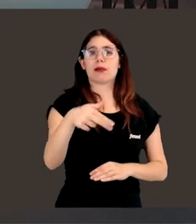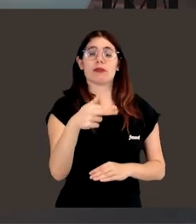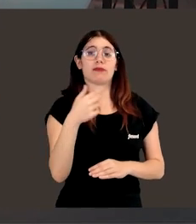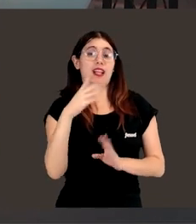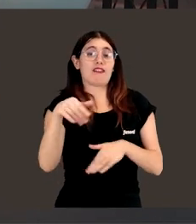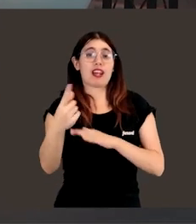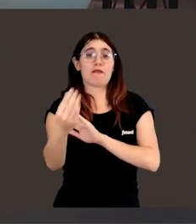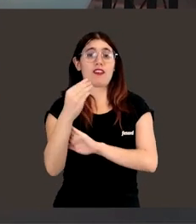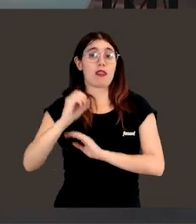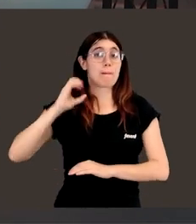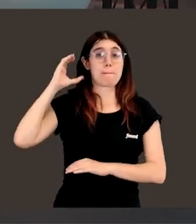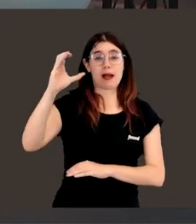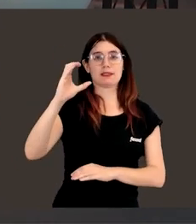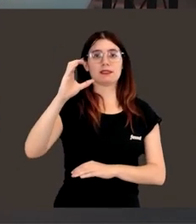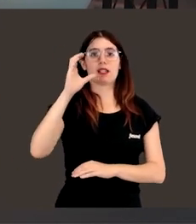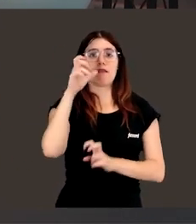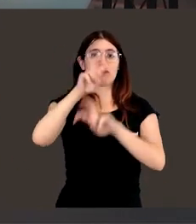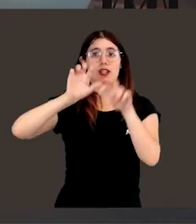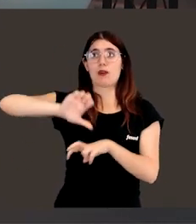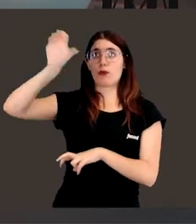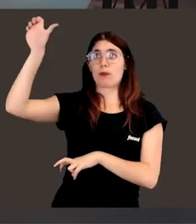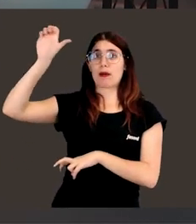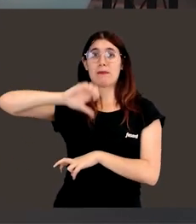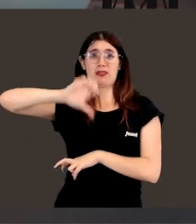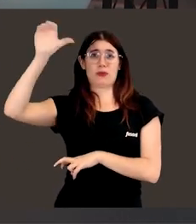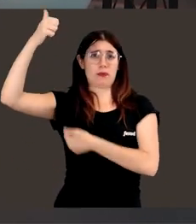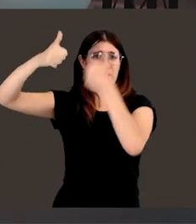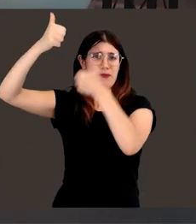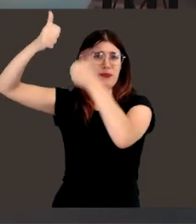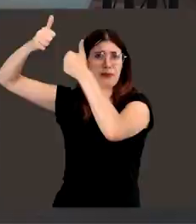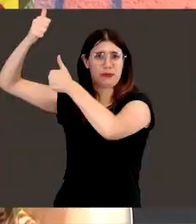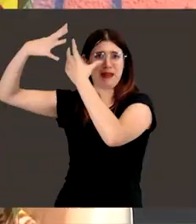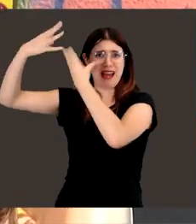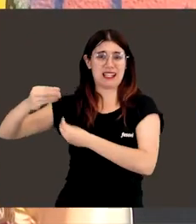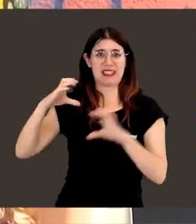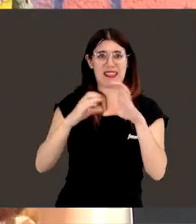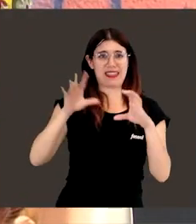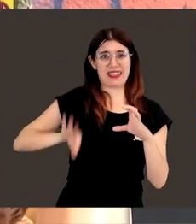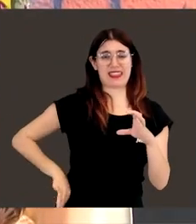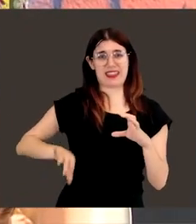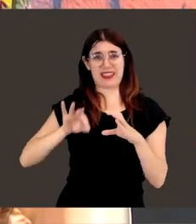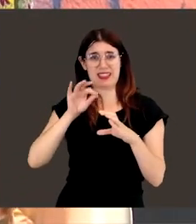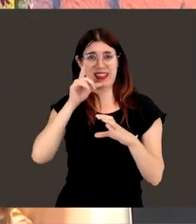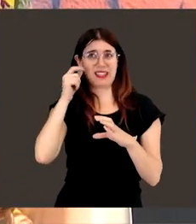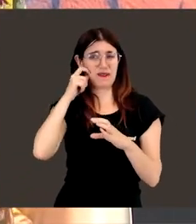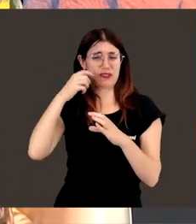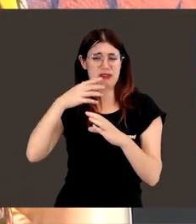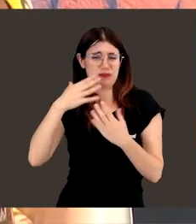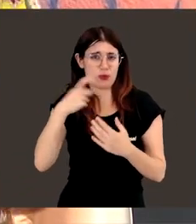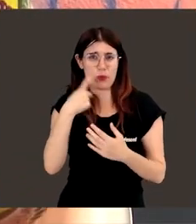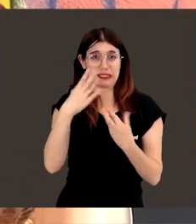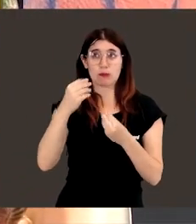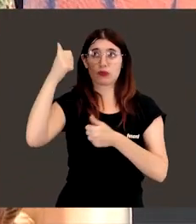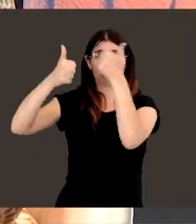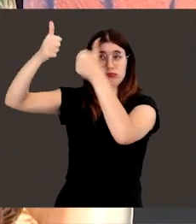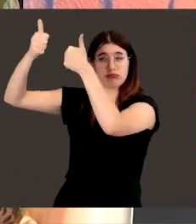financiación, te dicen, vete a buscar la Europa, pero Europa es muy, muy competitiva, hay muchos científicos o científicas, les cuesta mucho, ¿no?, llegar y